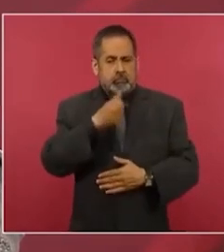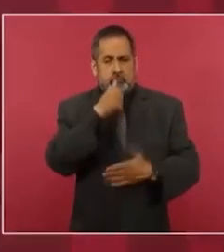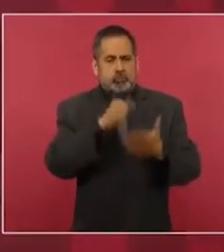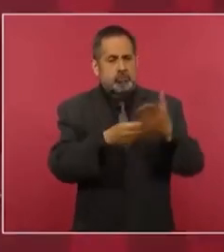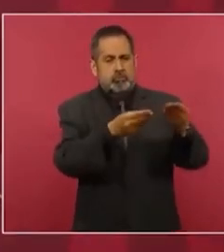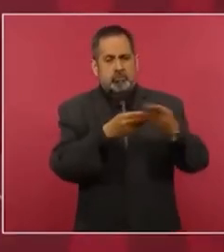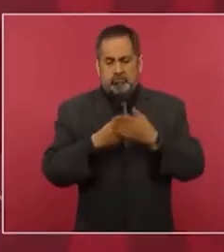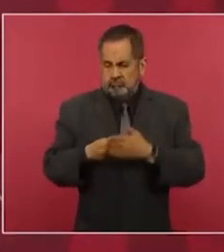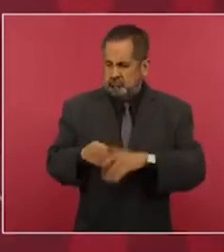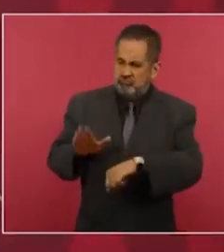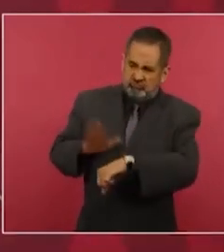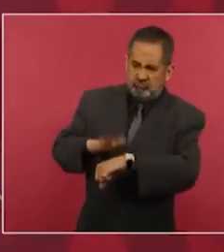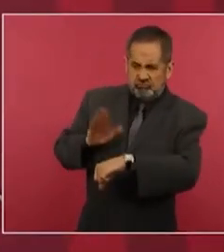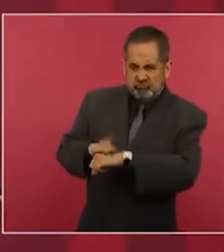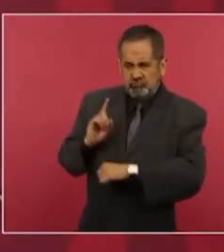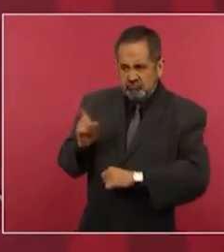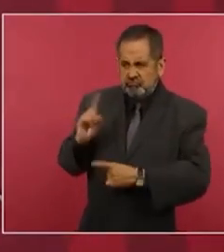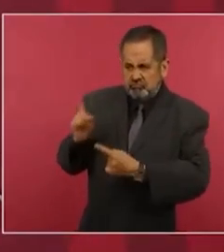amenazante